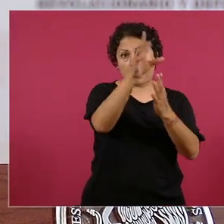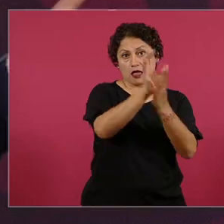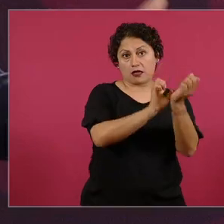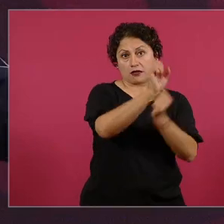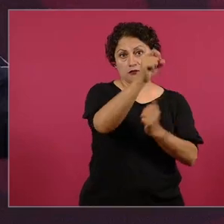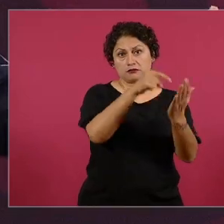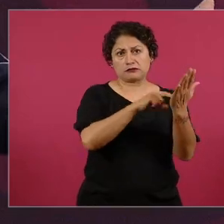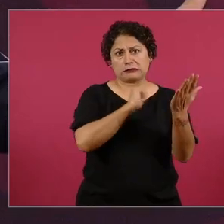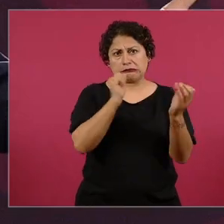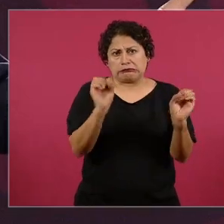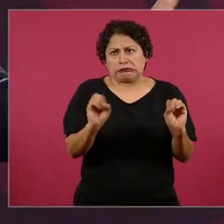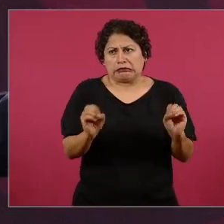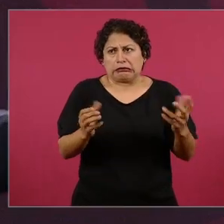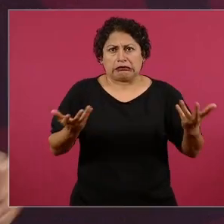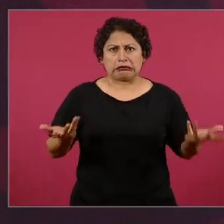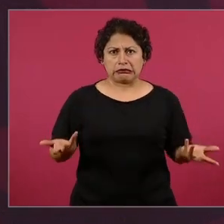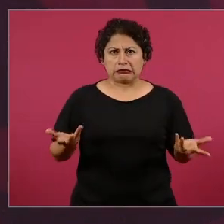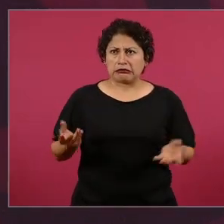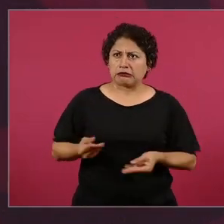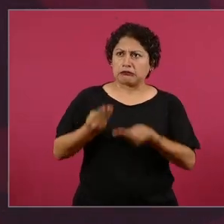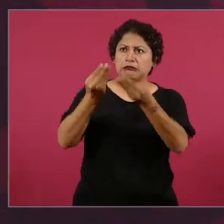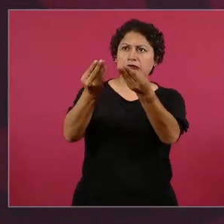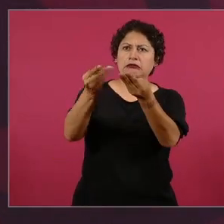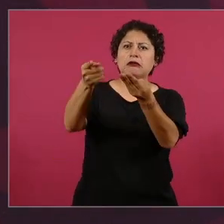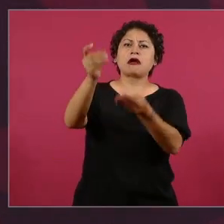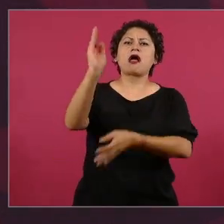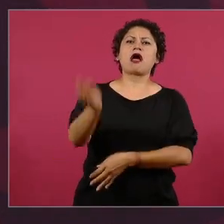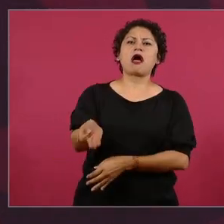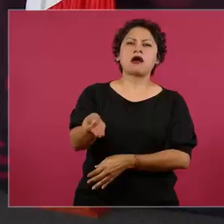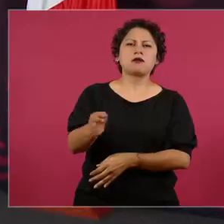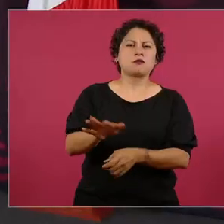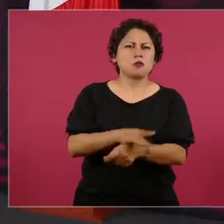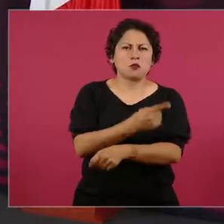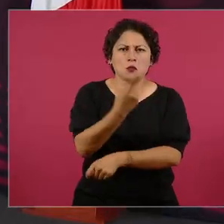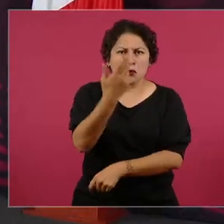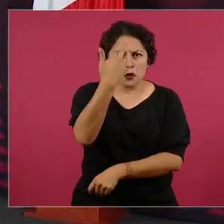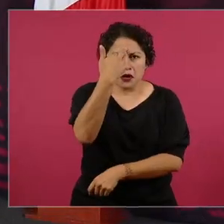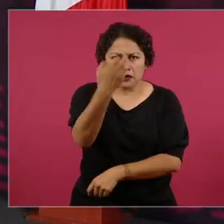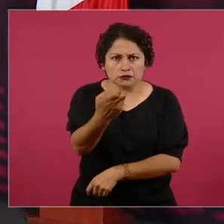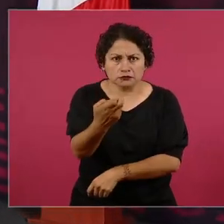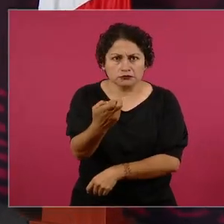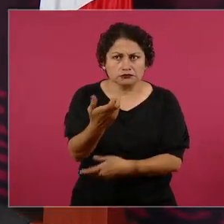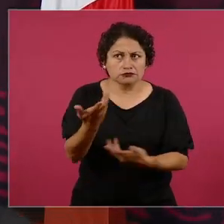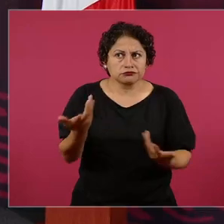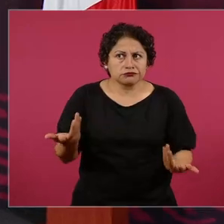no hay fundamento. Sin embargo, le dio entrada